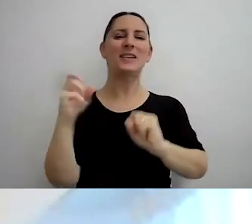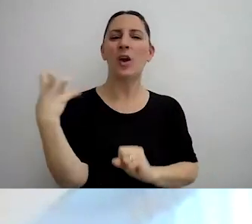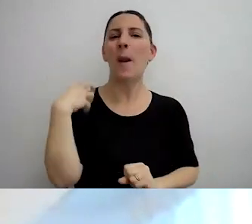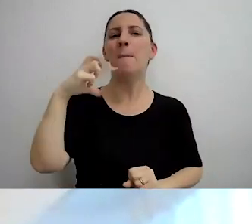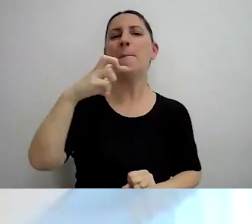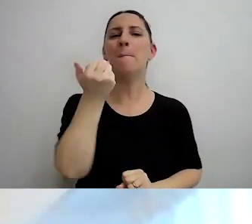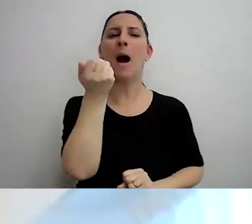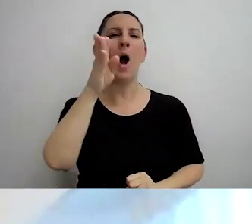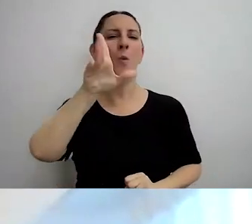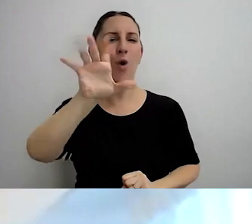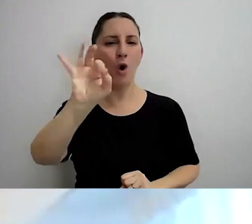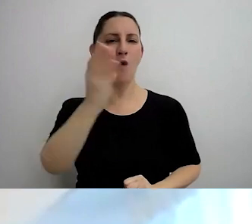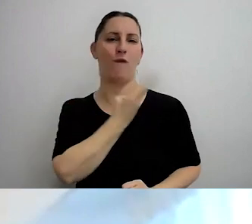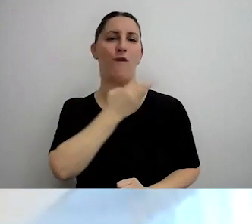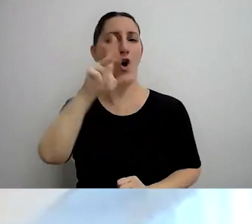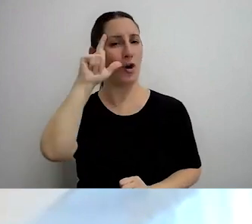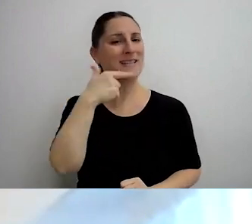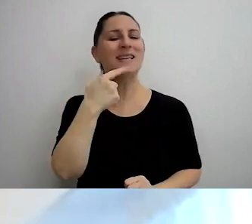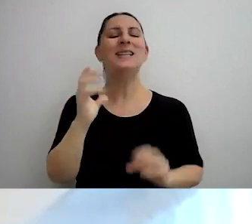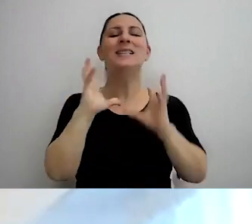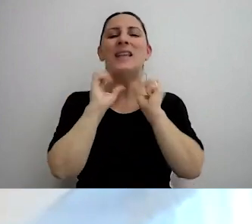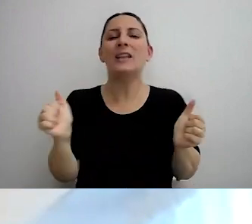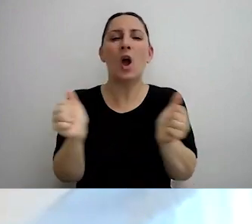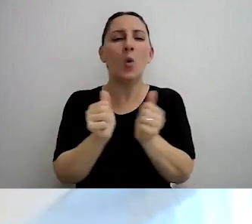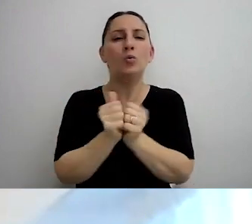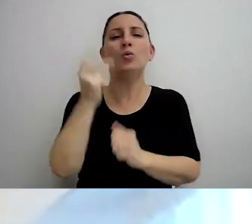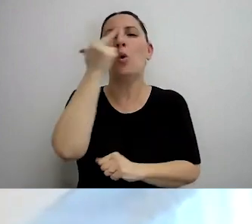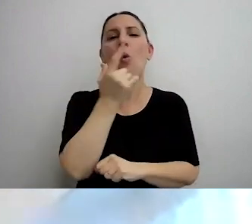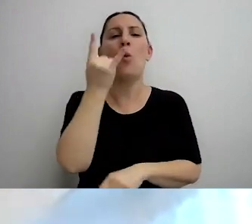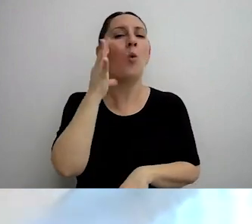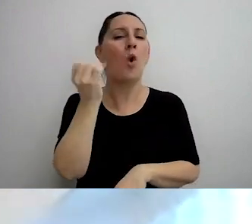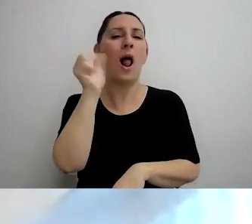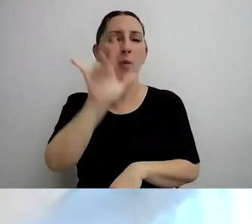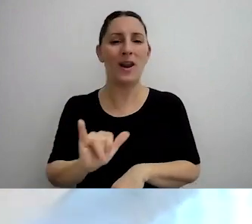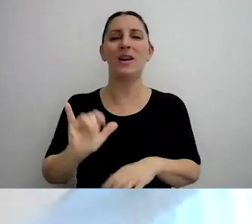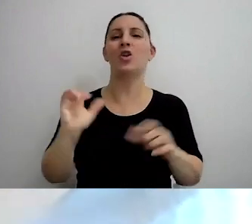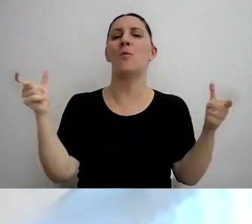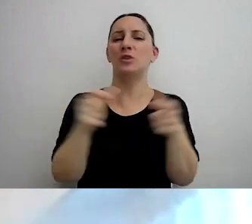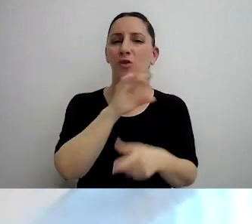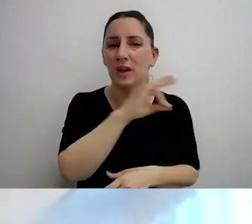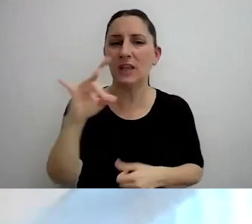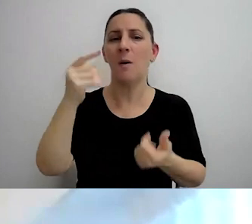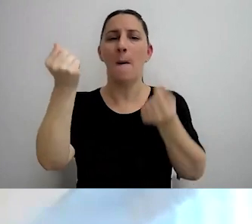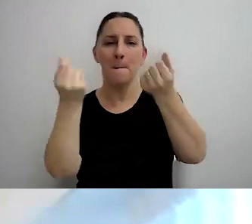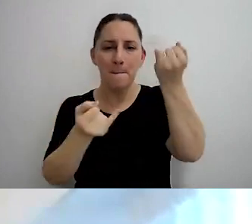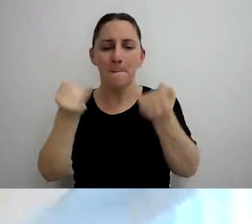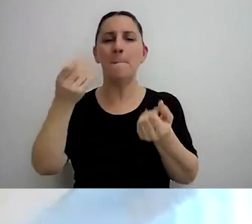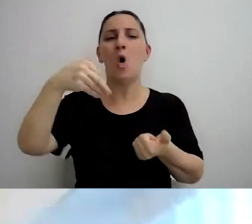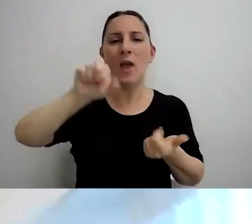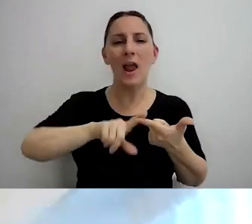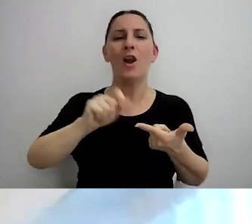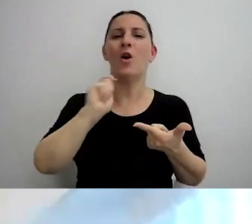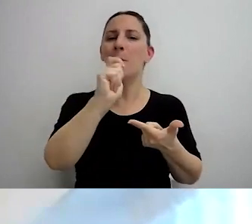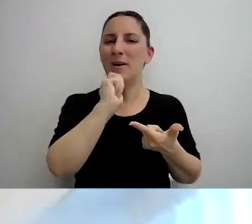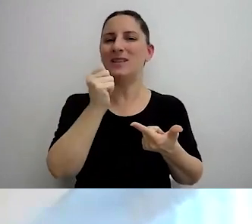Flores, al Secretario del Junto, Hugo Álvarez, a toda la Comisión Directiva, al Secretario de Finanzas, Fabián Morelo, a nuestra Secretaria de Prensa, Lorena